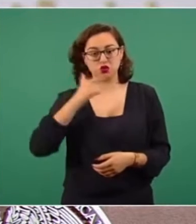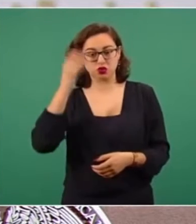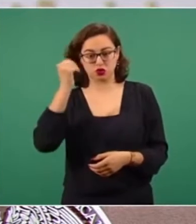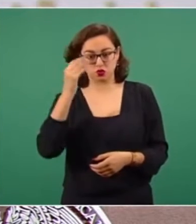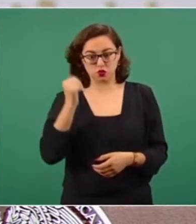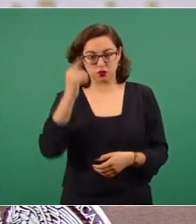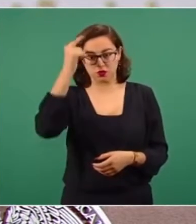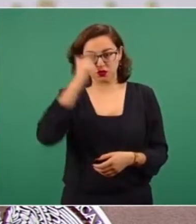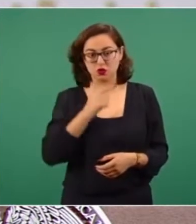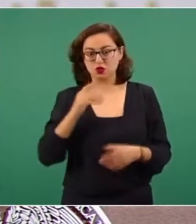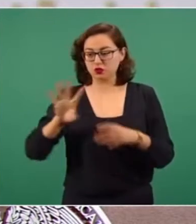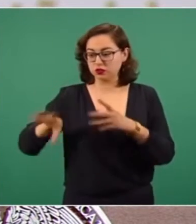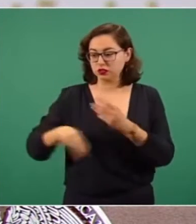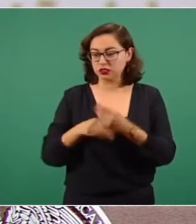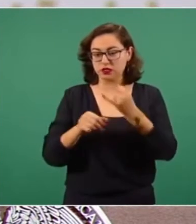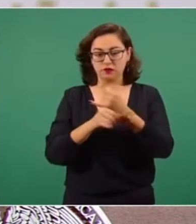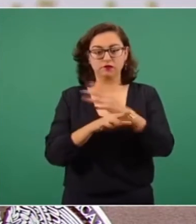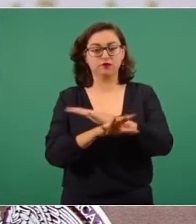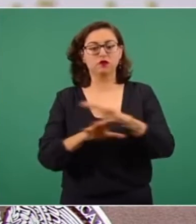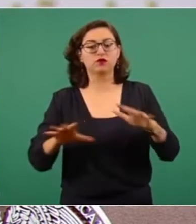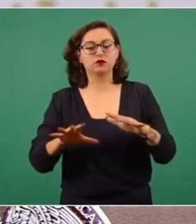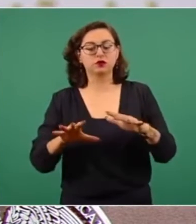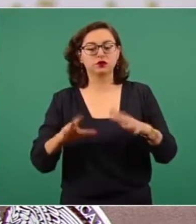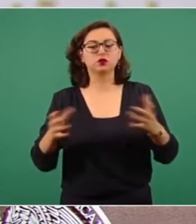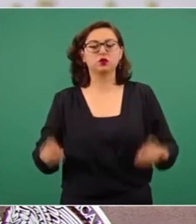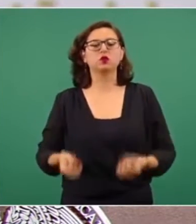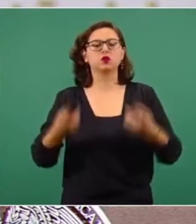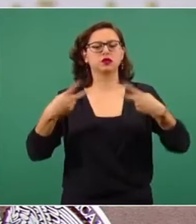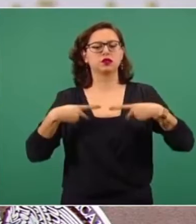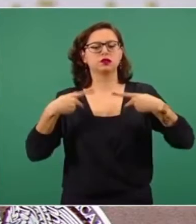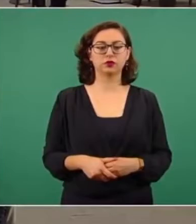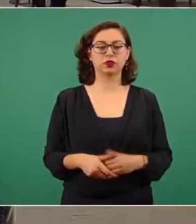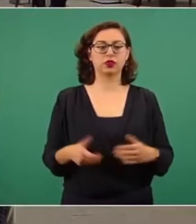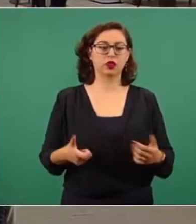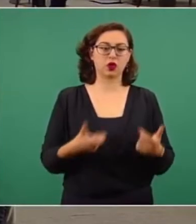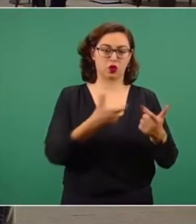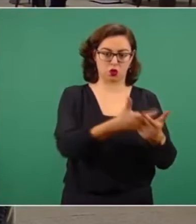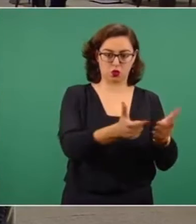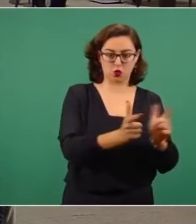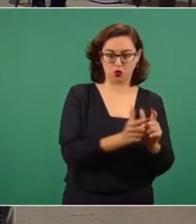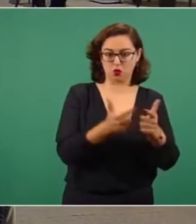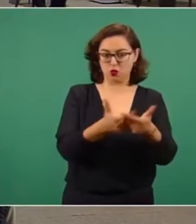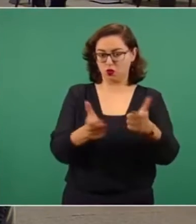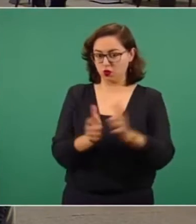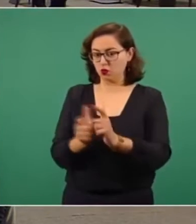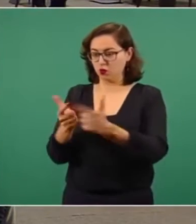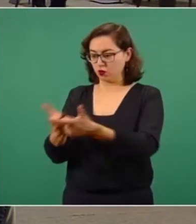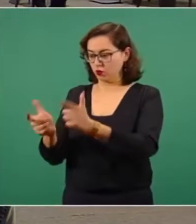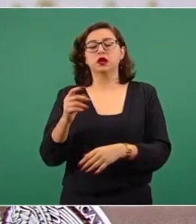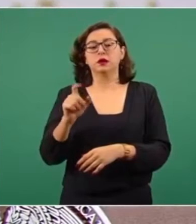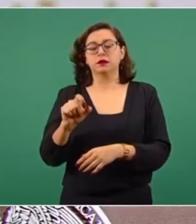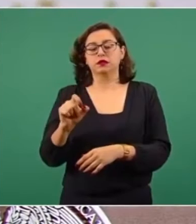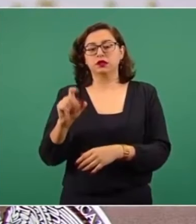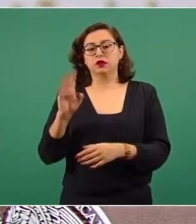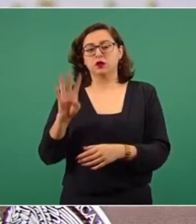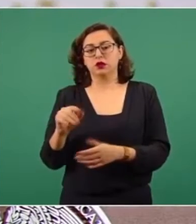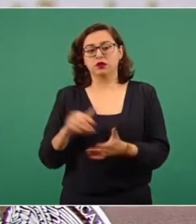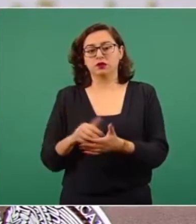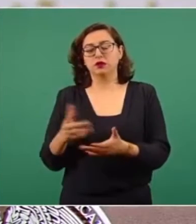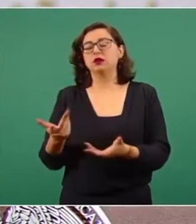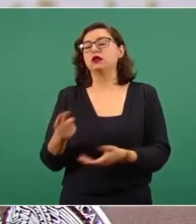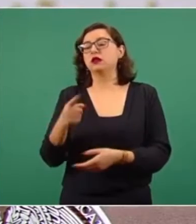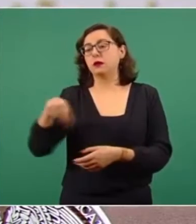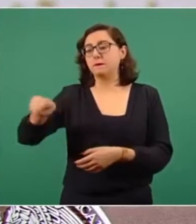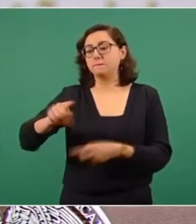comenzará en dos semanas, mientras que para los maestros serán diferentes dependencias las que participen en este proceso, dejando a un lado